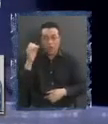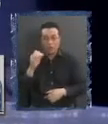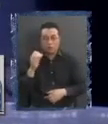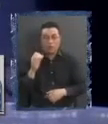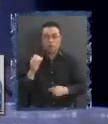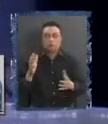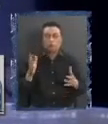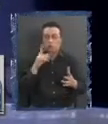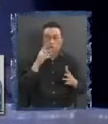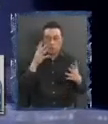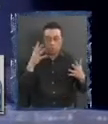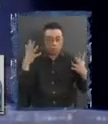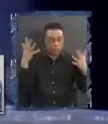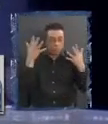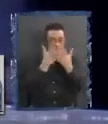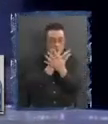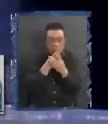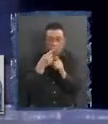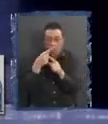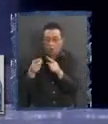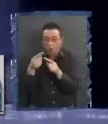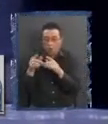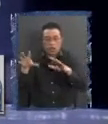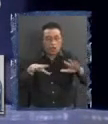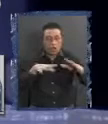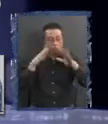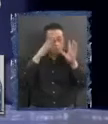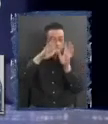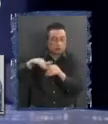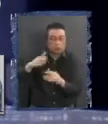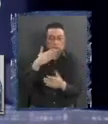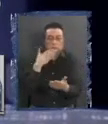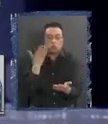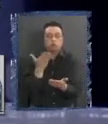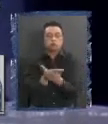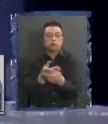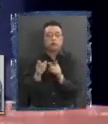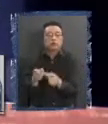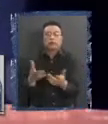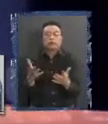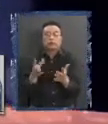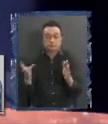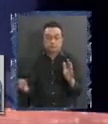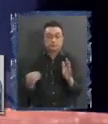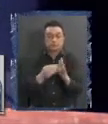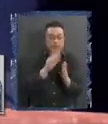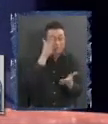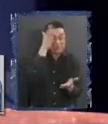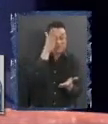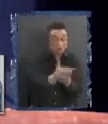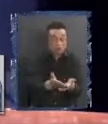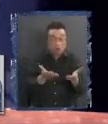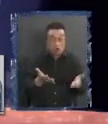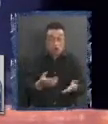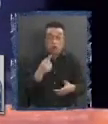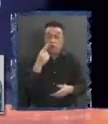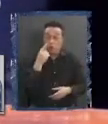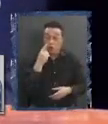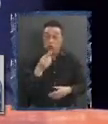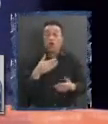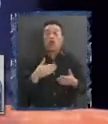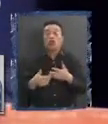nubla todas las otras cosas que este texto está planteando respecto de llevar las decisiones que hoy día se toman, ojo, ¿sabes dónde?